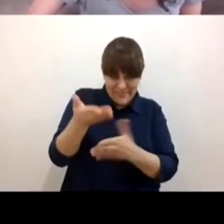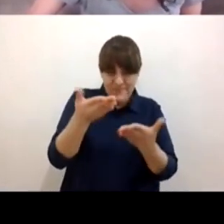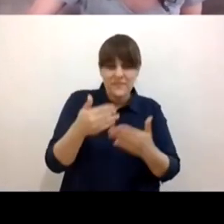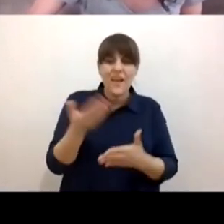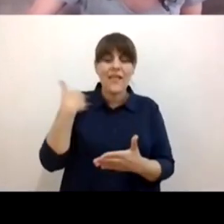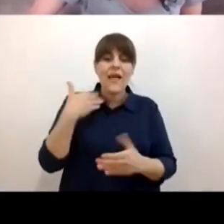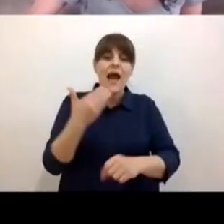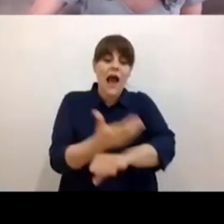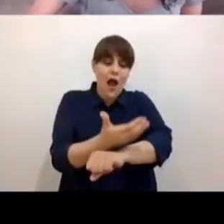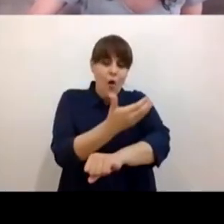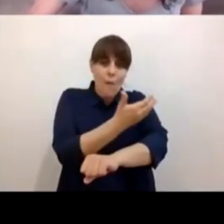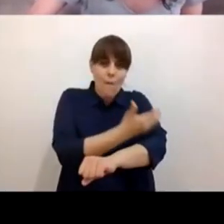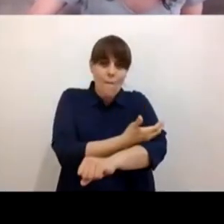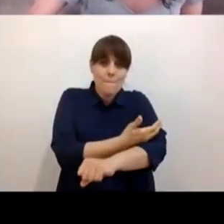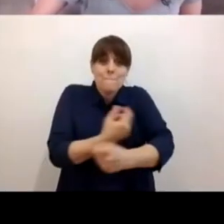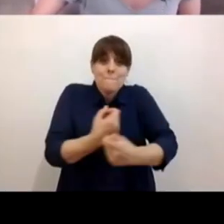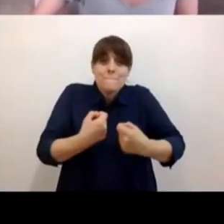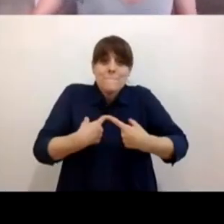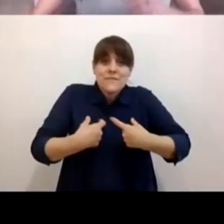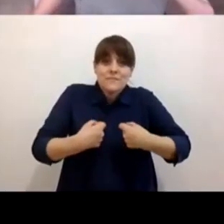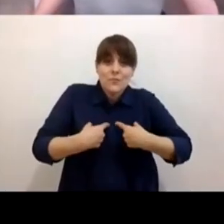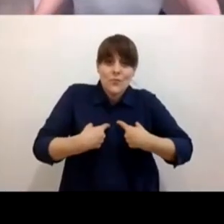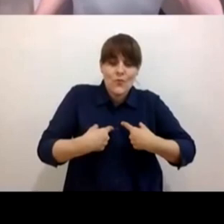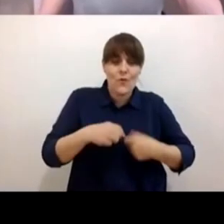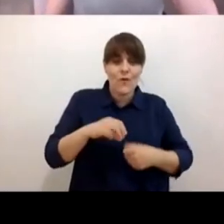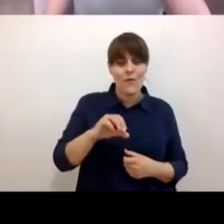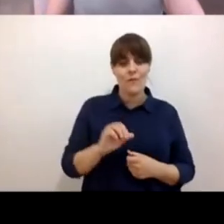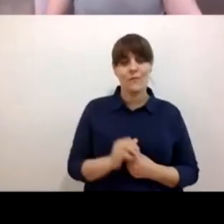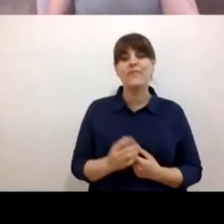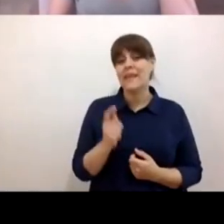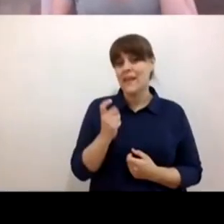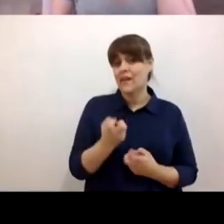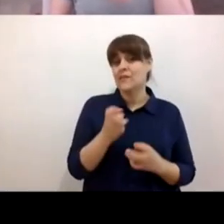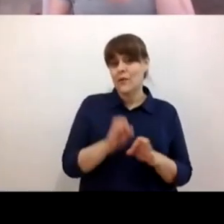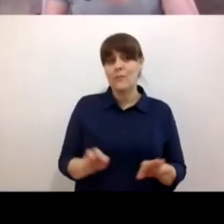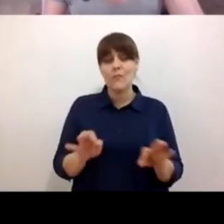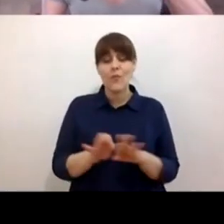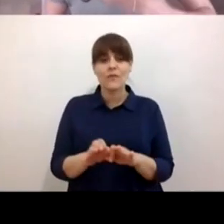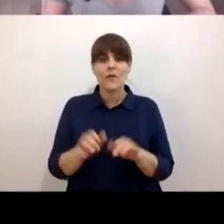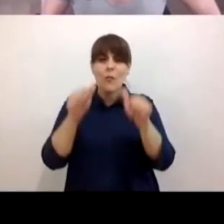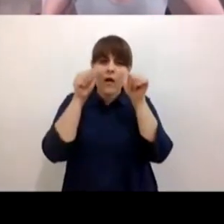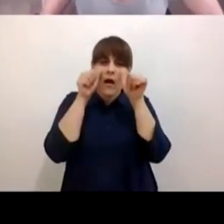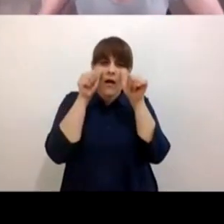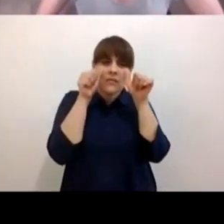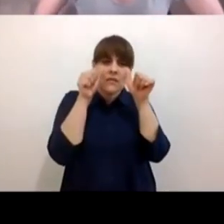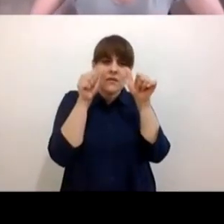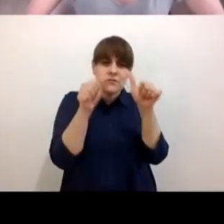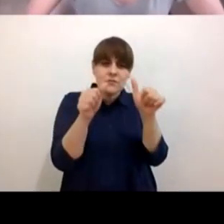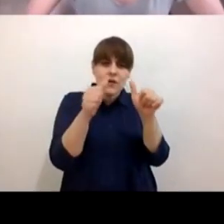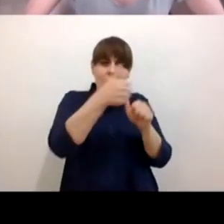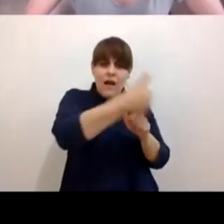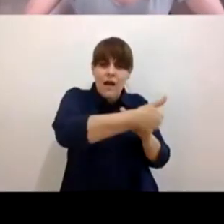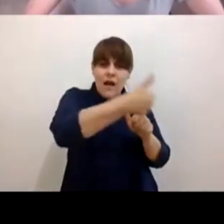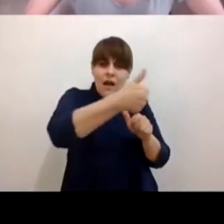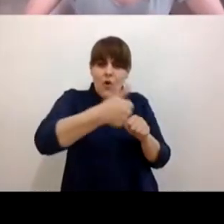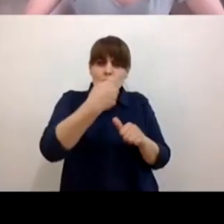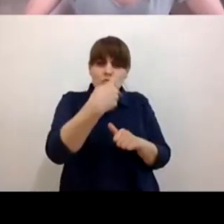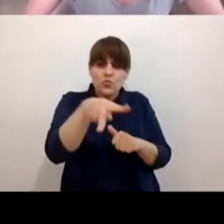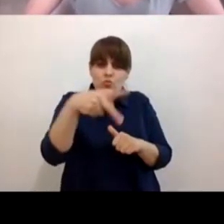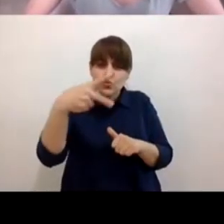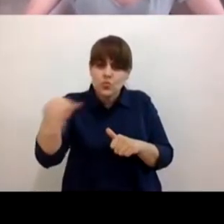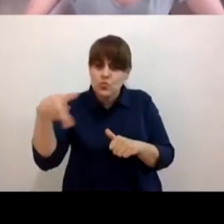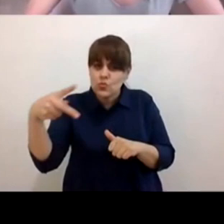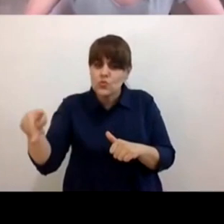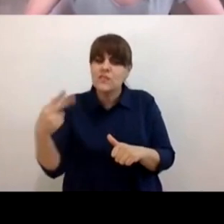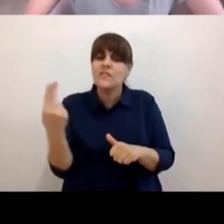acompañarme es muy importante escuchar lo que cada quien necesita sobre todo en